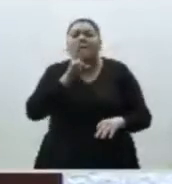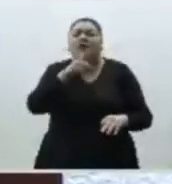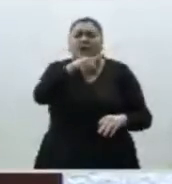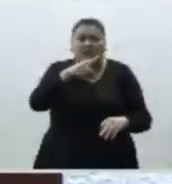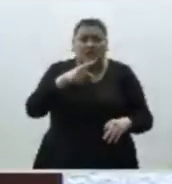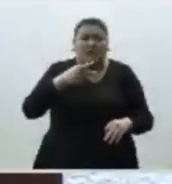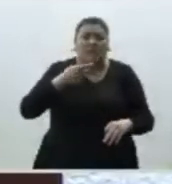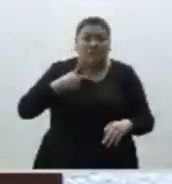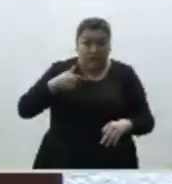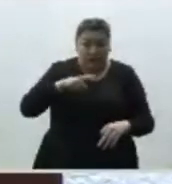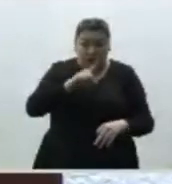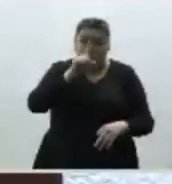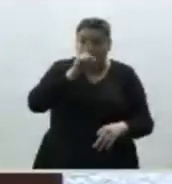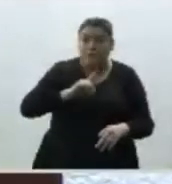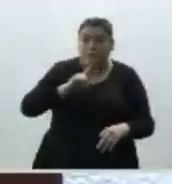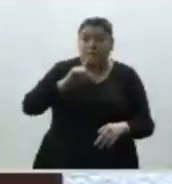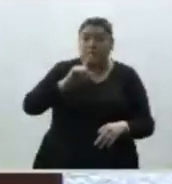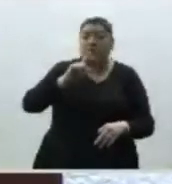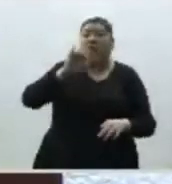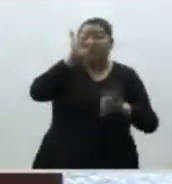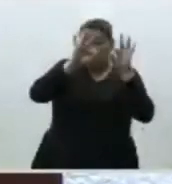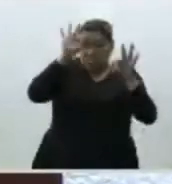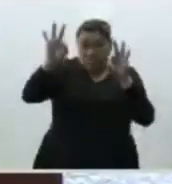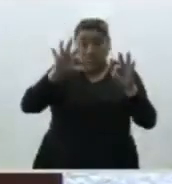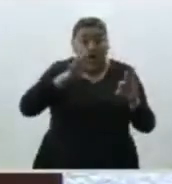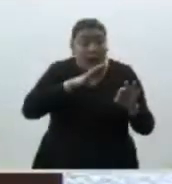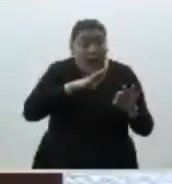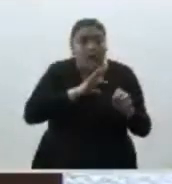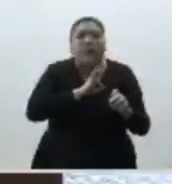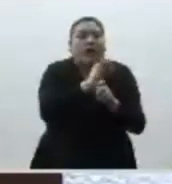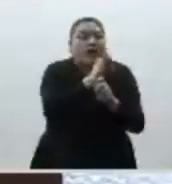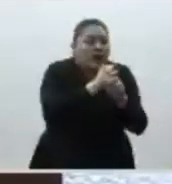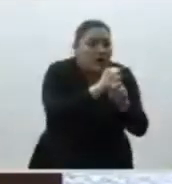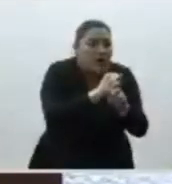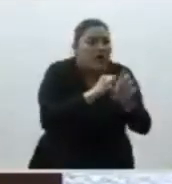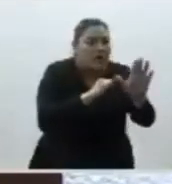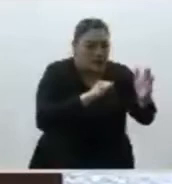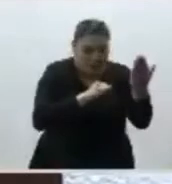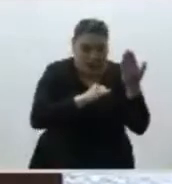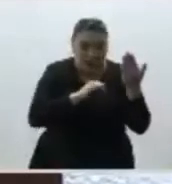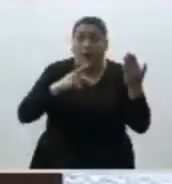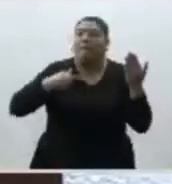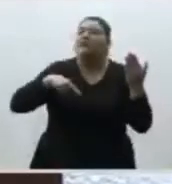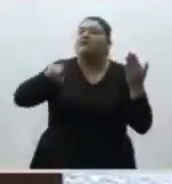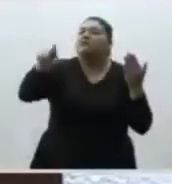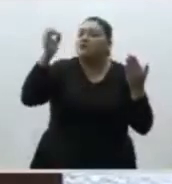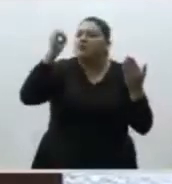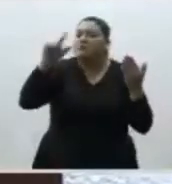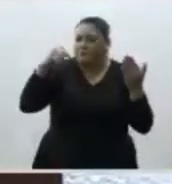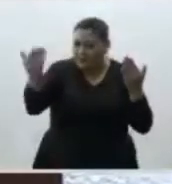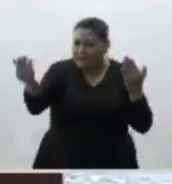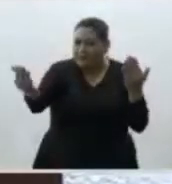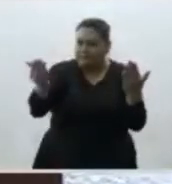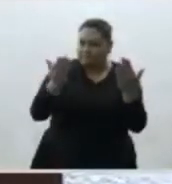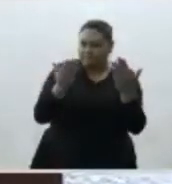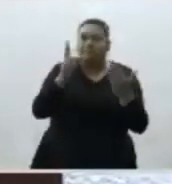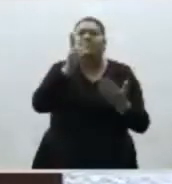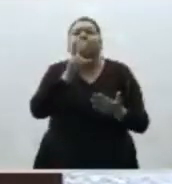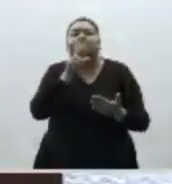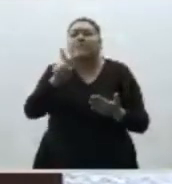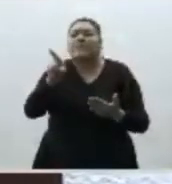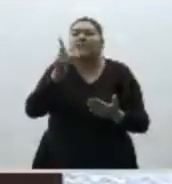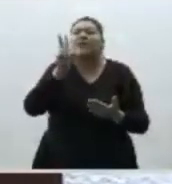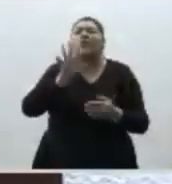veracidad de la información en Internet así como el derecho de réplica como medio para aclarar la inexactitud